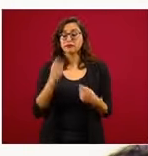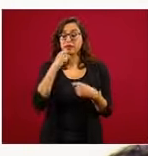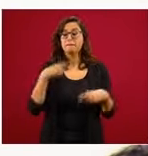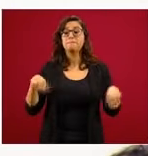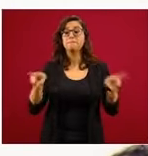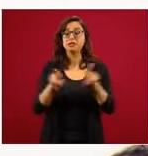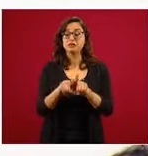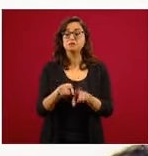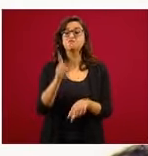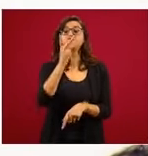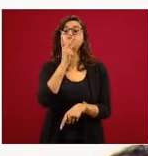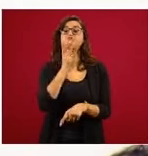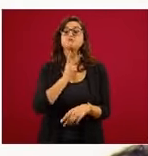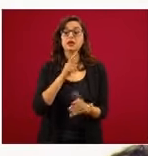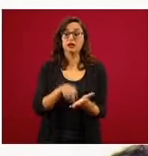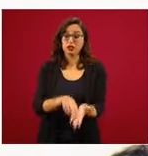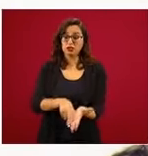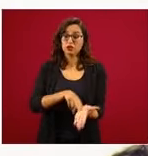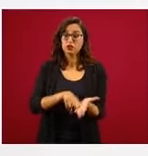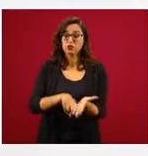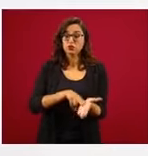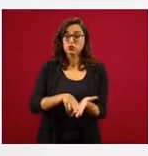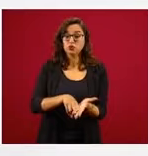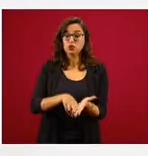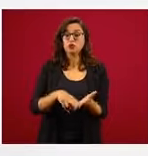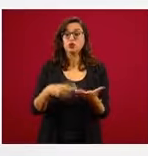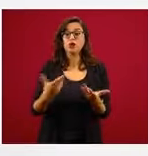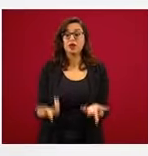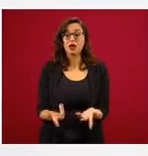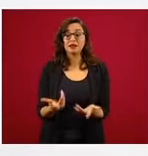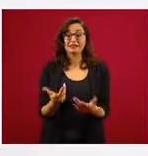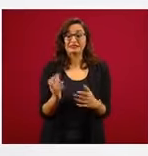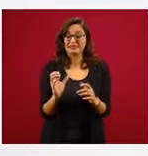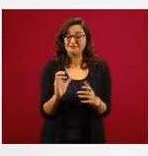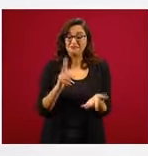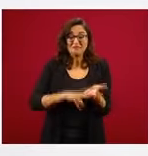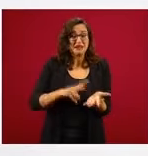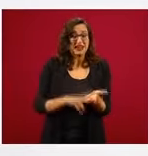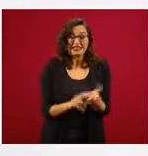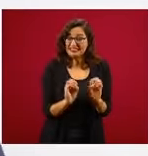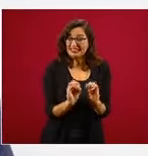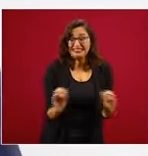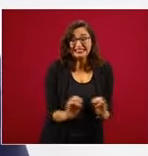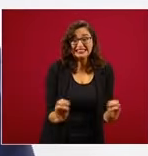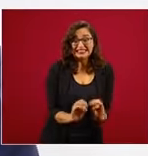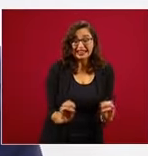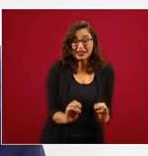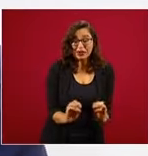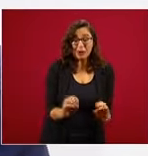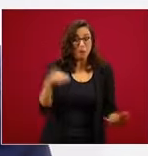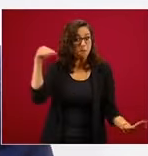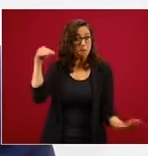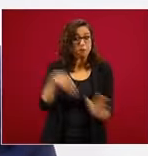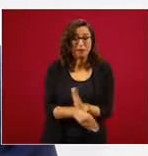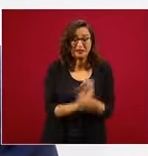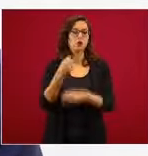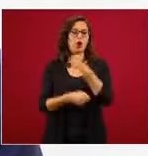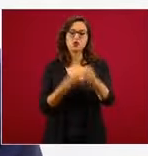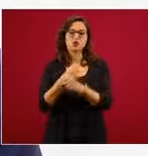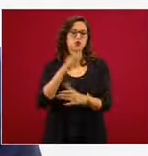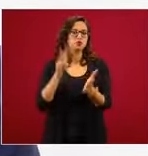del petróleo de cero pasó a 40 dólares por barril.